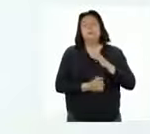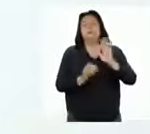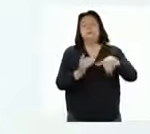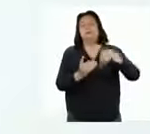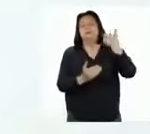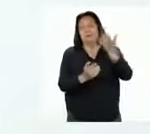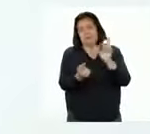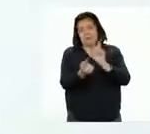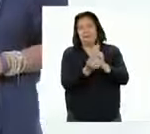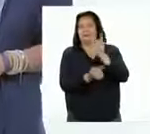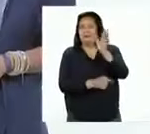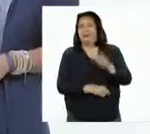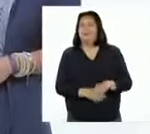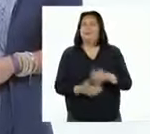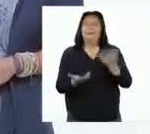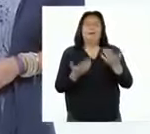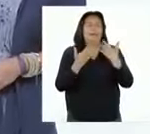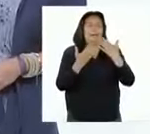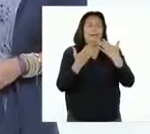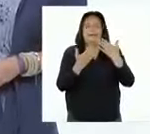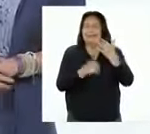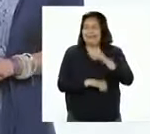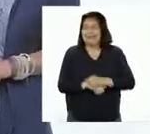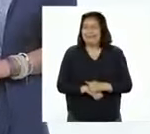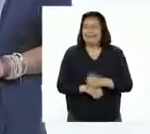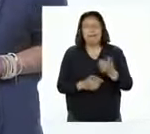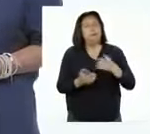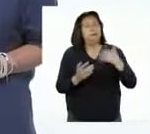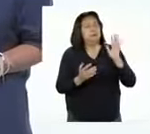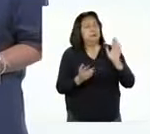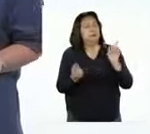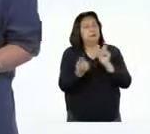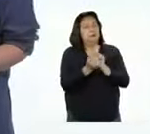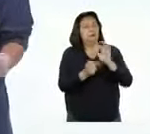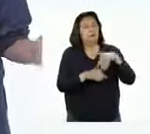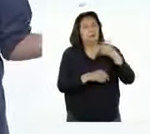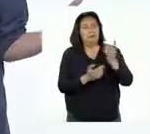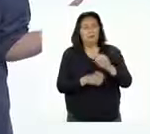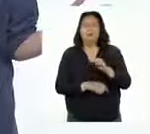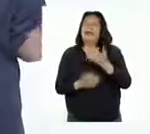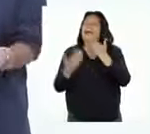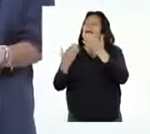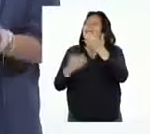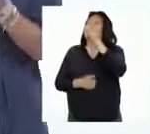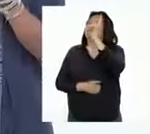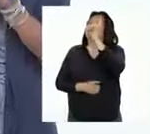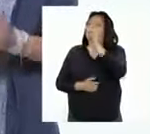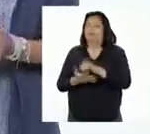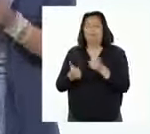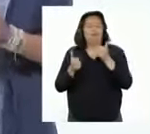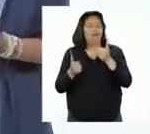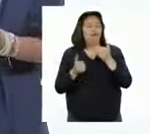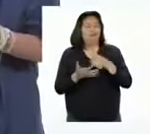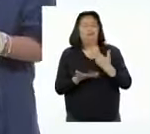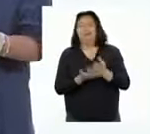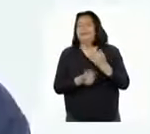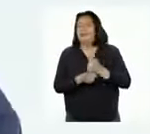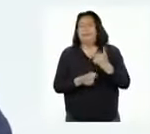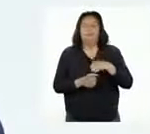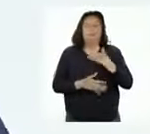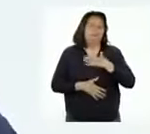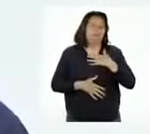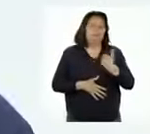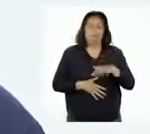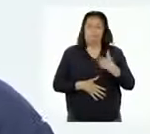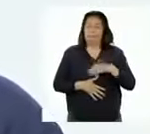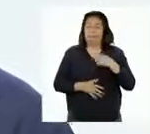será hasta la próxima. Muchas gracias y hasta pronto. Gracias, profesora. sido una actividad muy divertida,